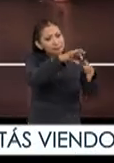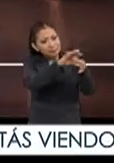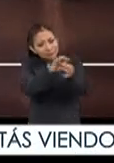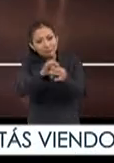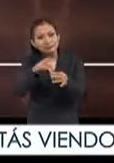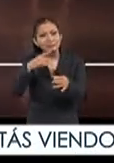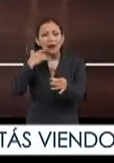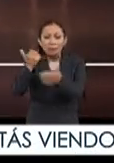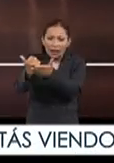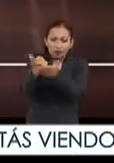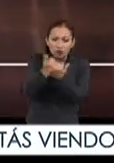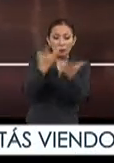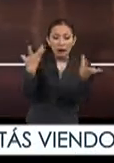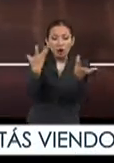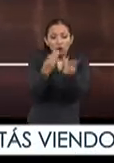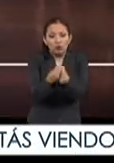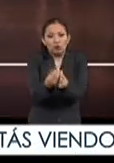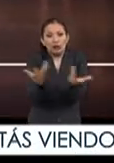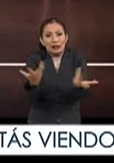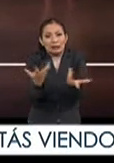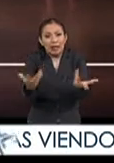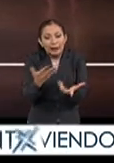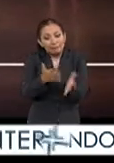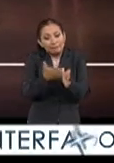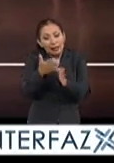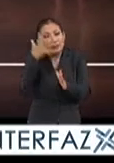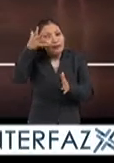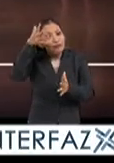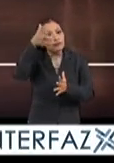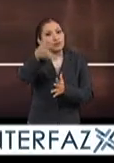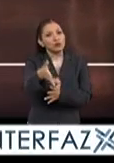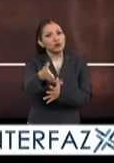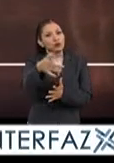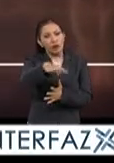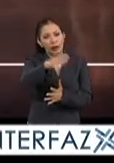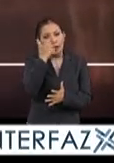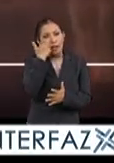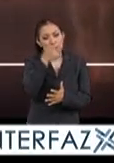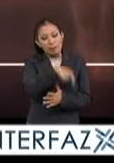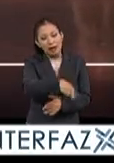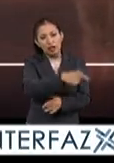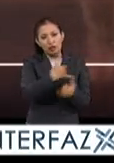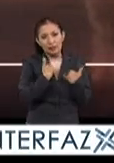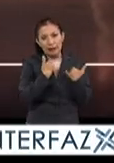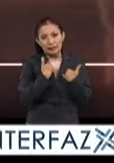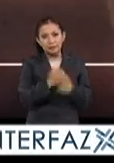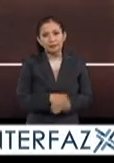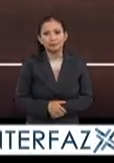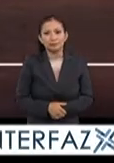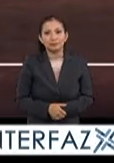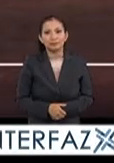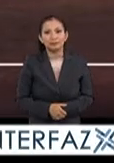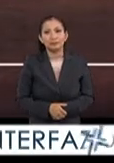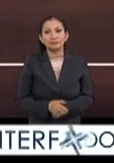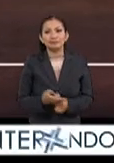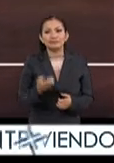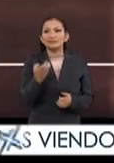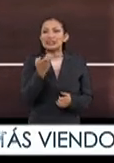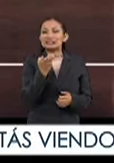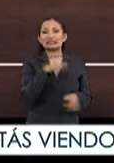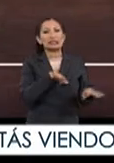esfuerzos para juntos poder construir el futuro que queremos para los jóvenes ¿no? Este